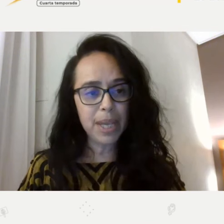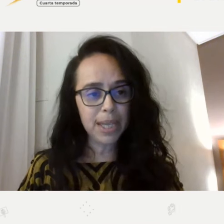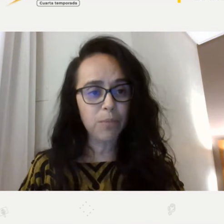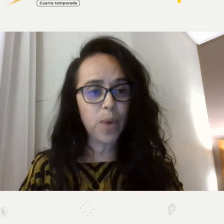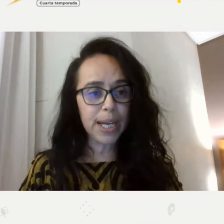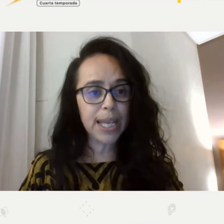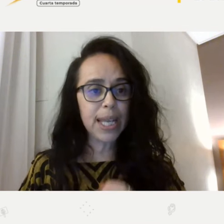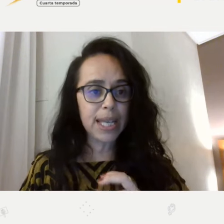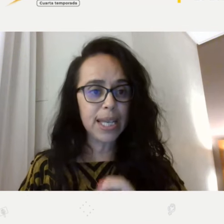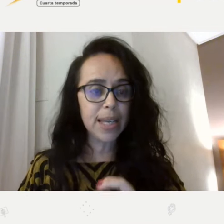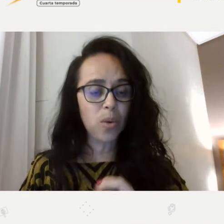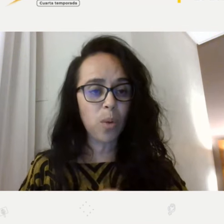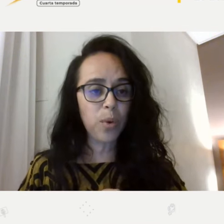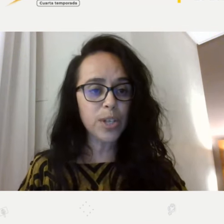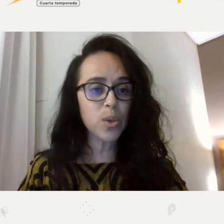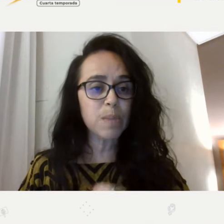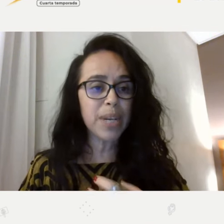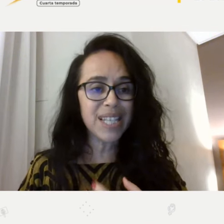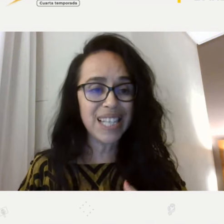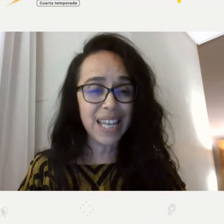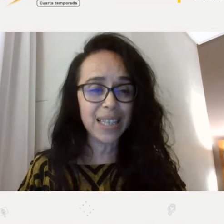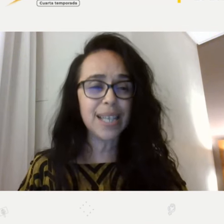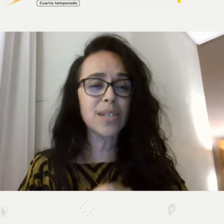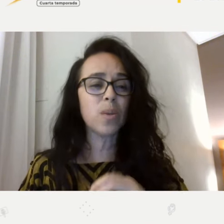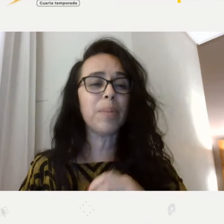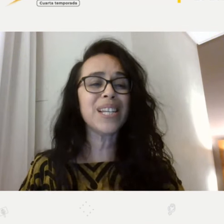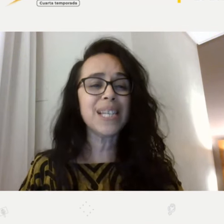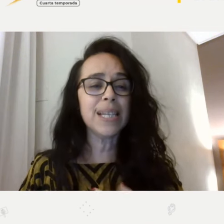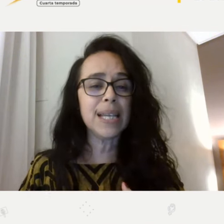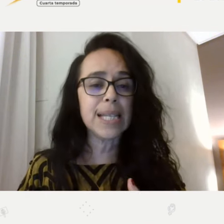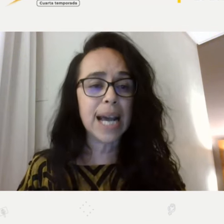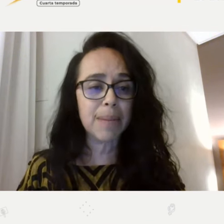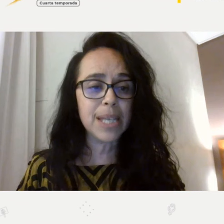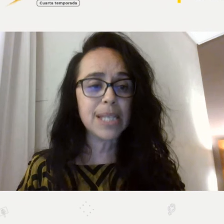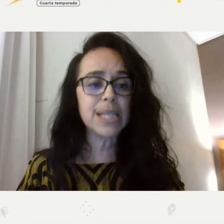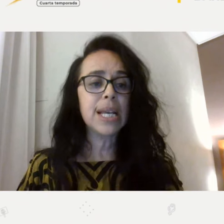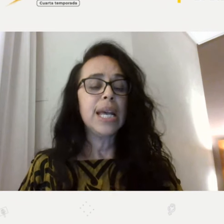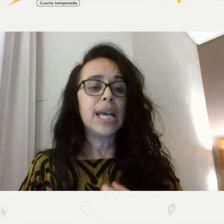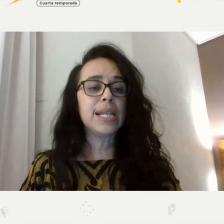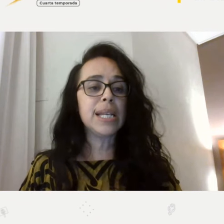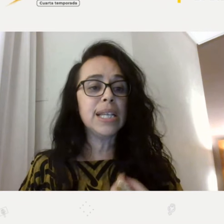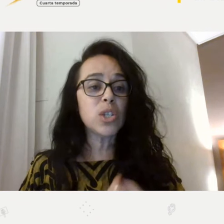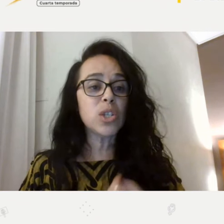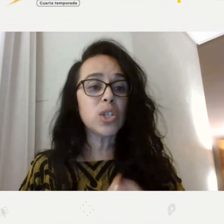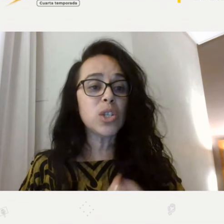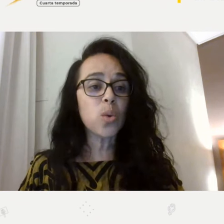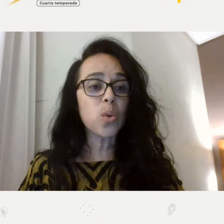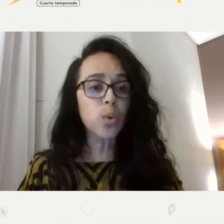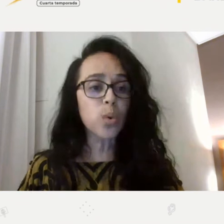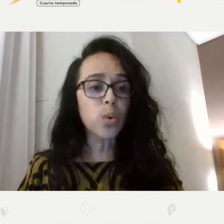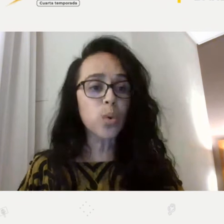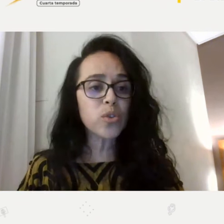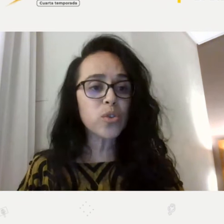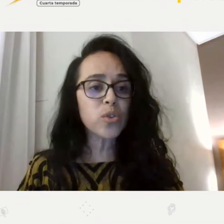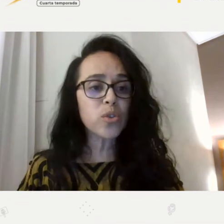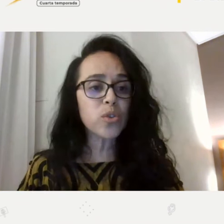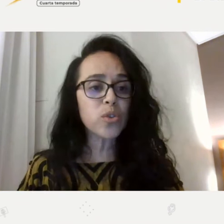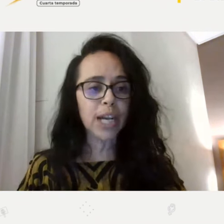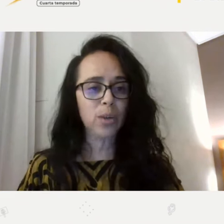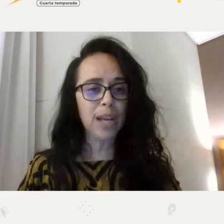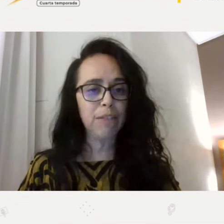extremamente fuerte, y como estos presidentes o presidenciables, ese discurso como que va